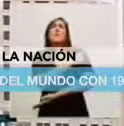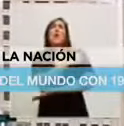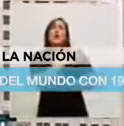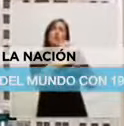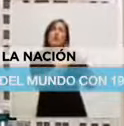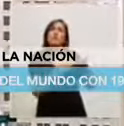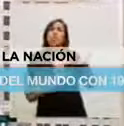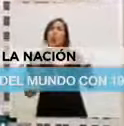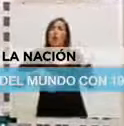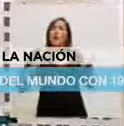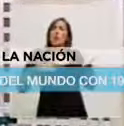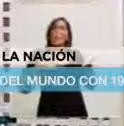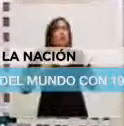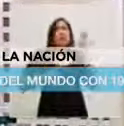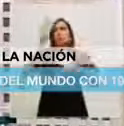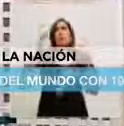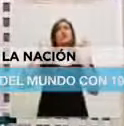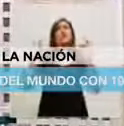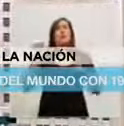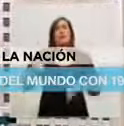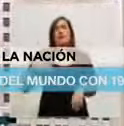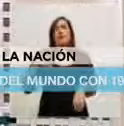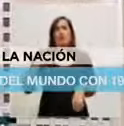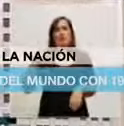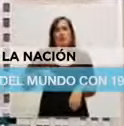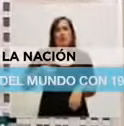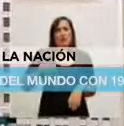a 19 vacunas.